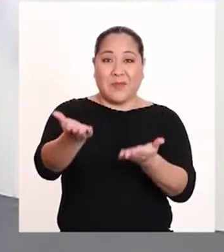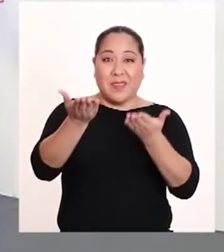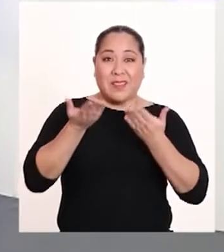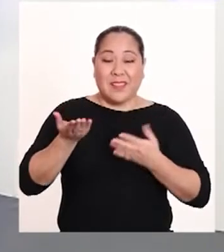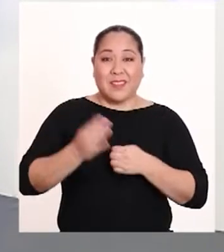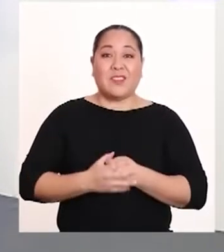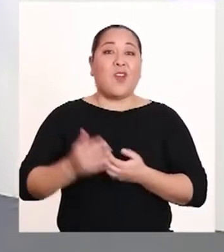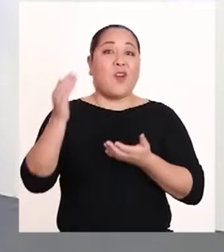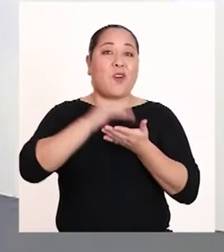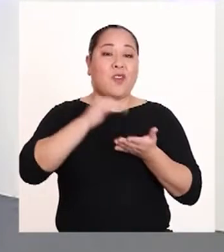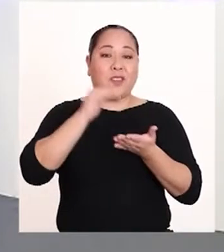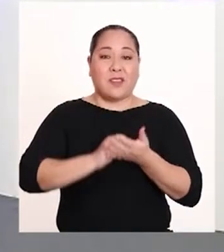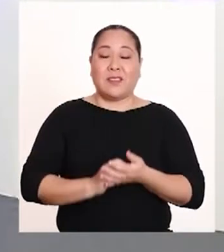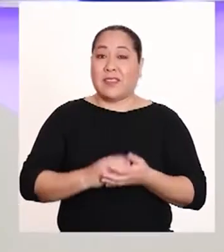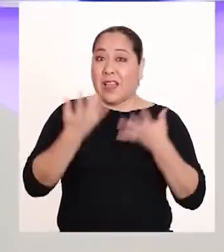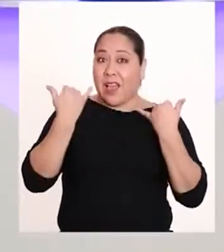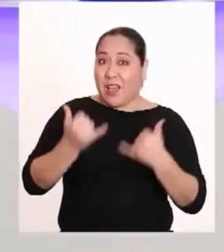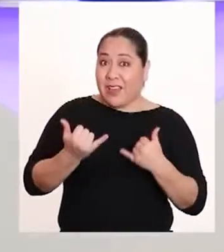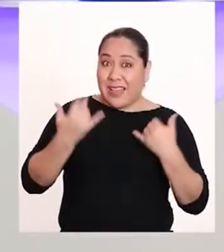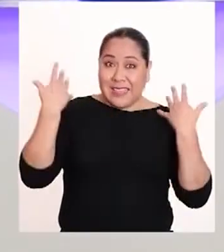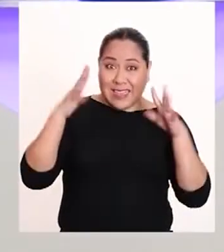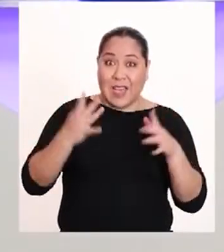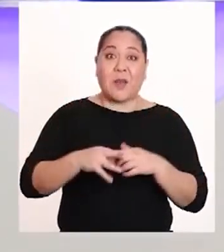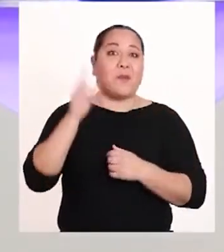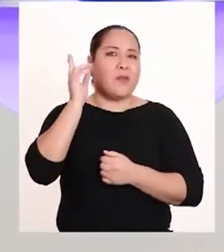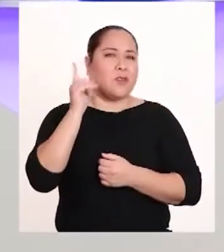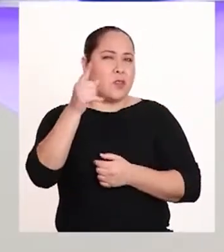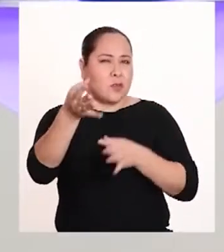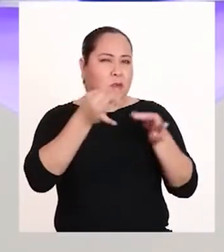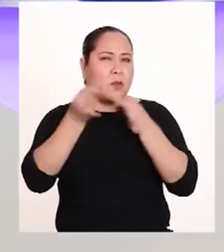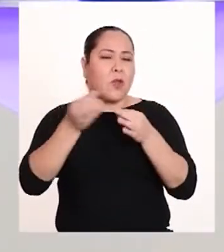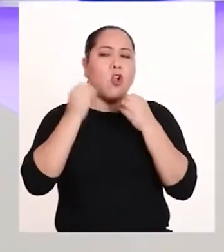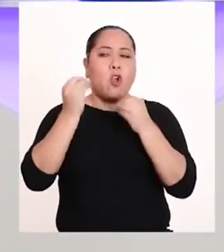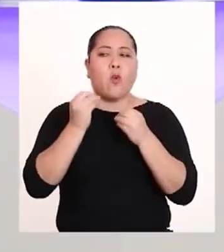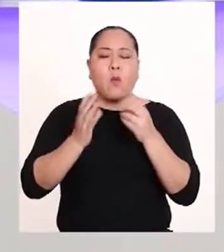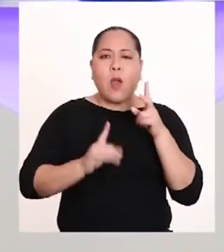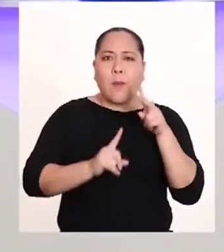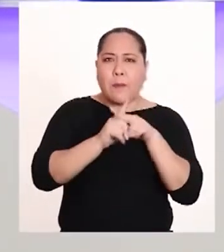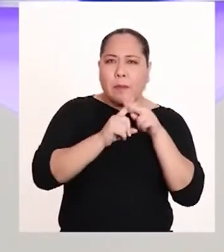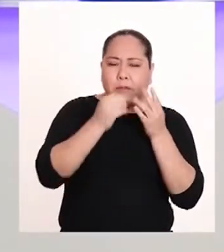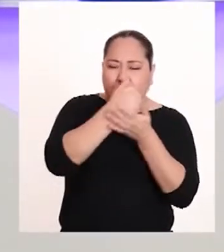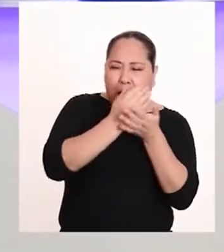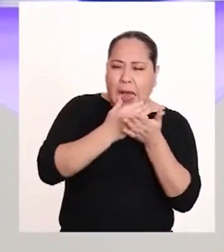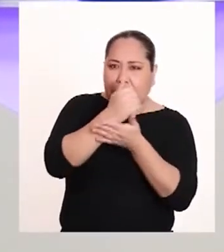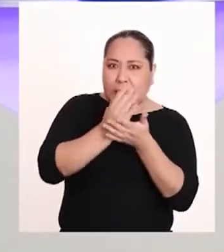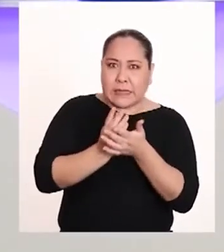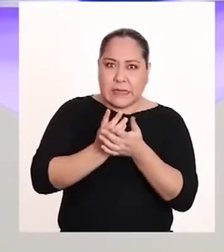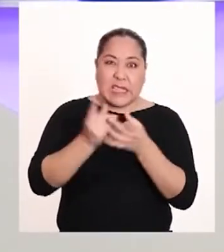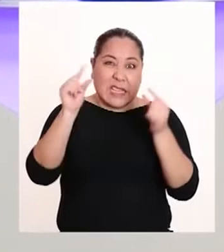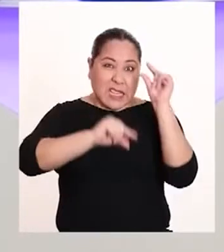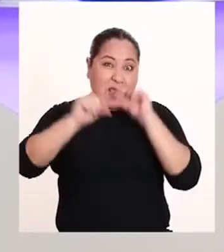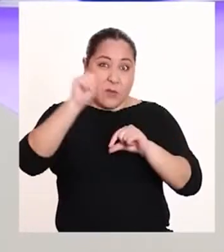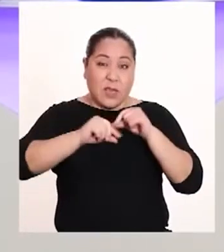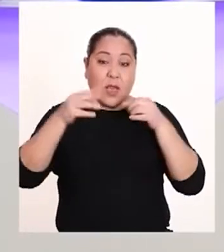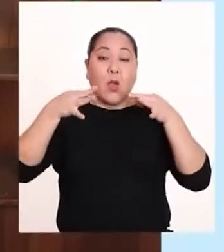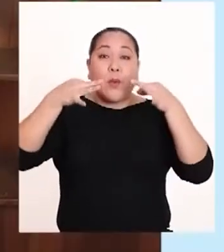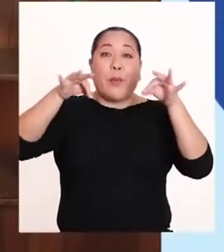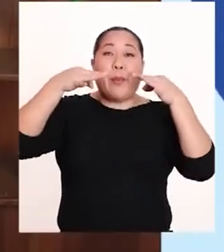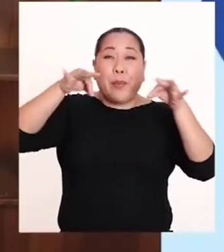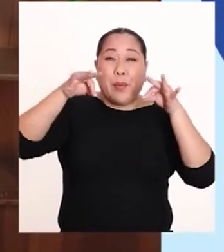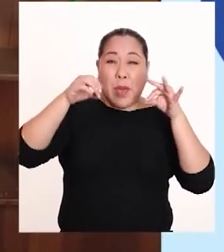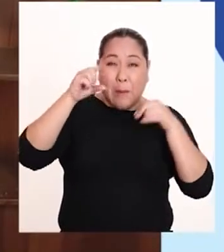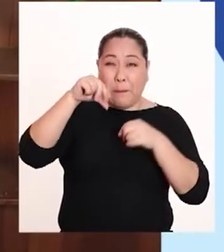¡Bienvenidas y bienvenidos nuevamente! Ahora sí, profesora, nos sirve explicar cómo se forman y qué composición química tienen los plásticos.